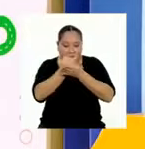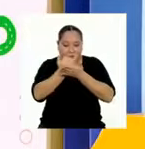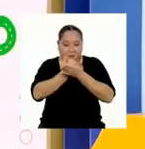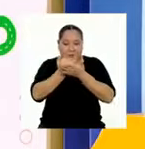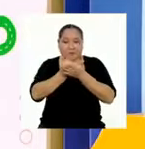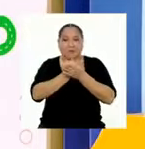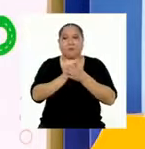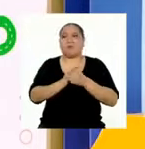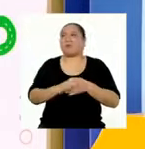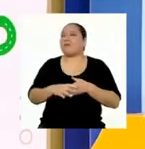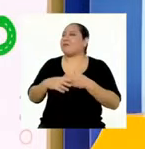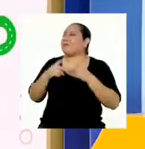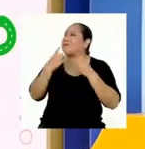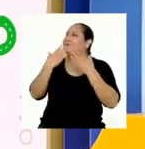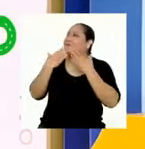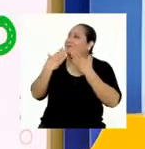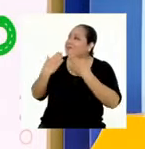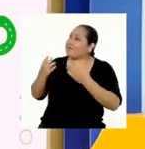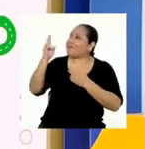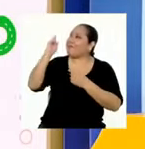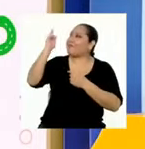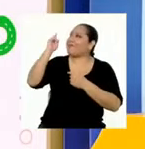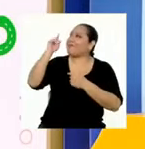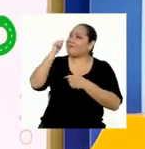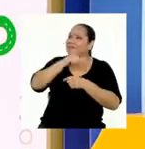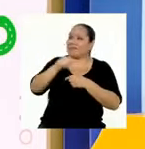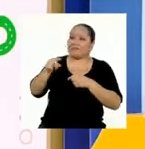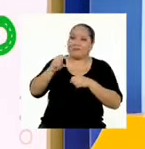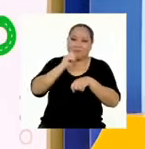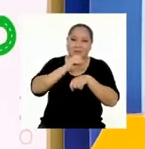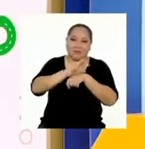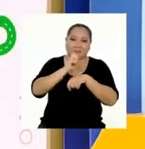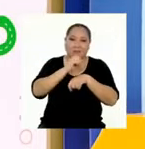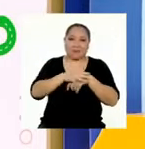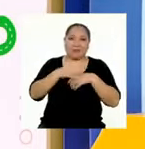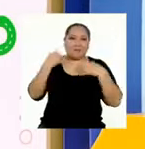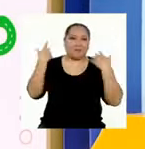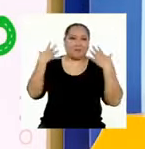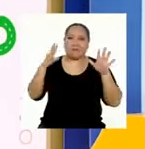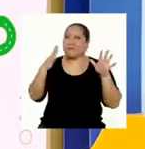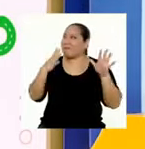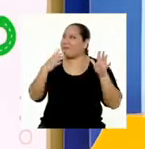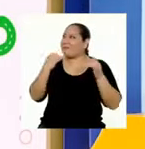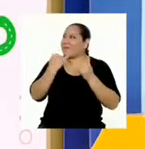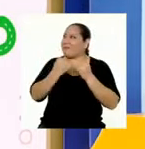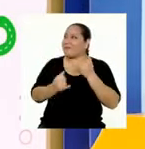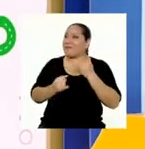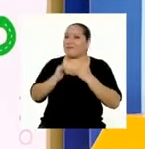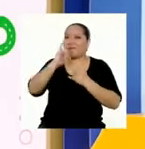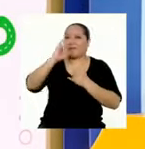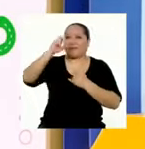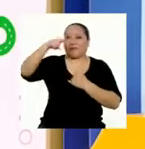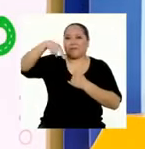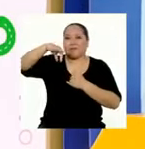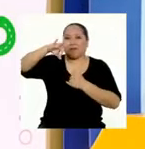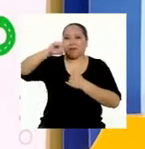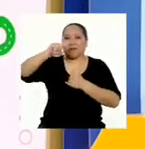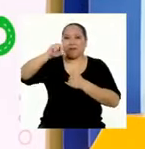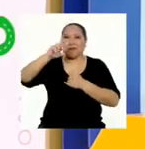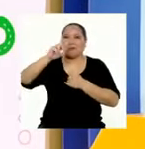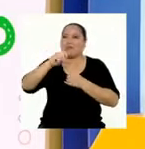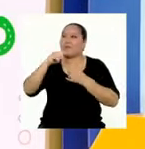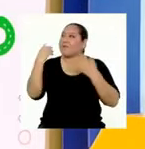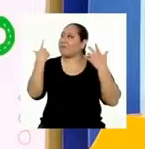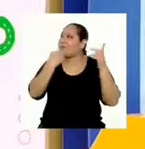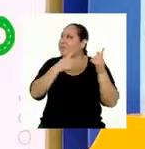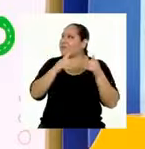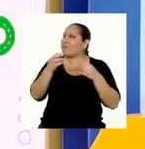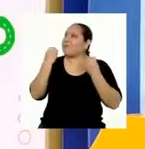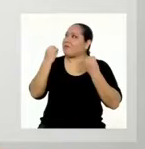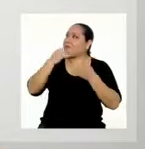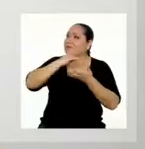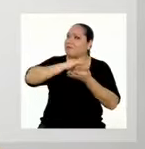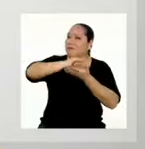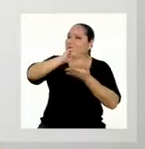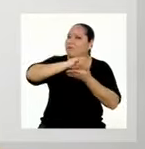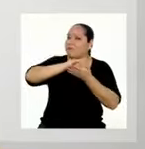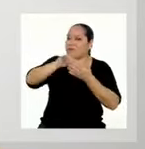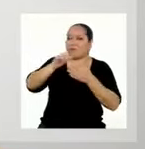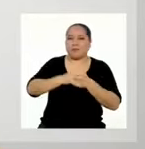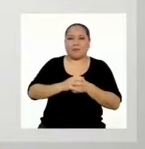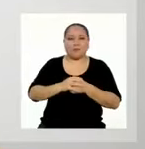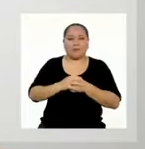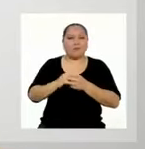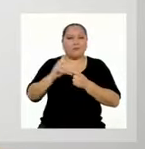Listo, profesora. Muchas gracias por estos tips. Y cuando ya tengamos la infografía lista, ¿cómo podemos compartirla?